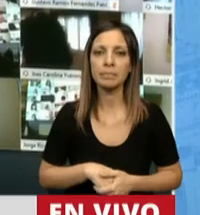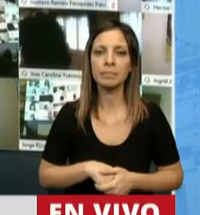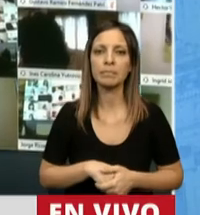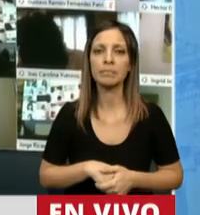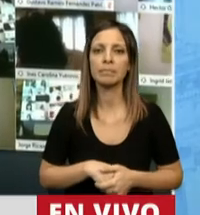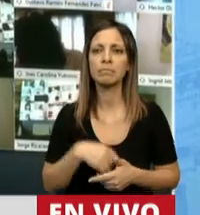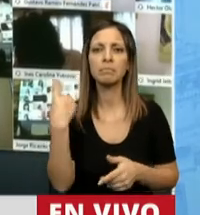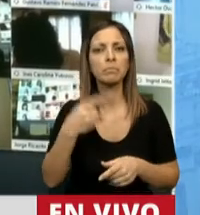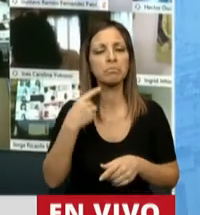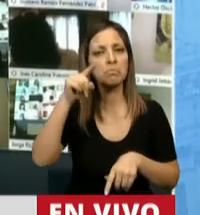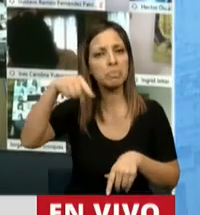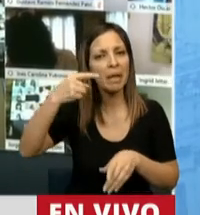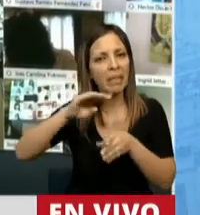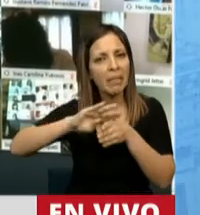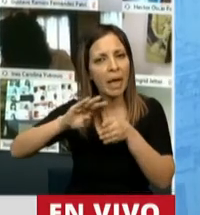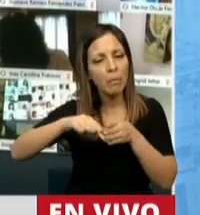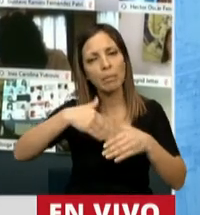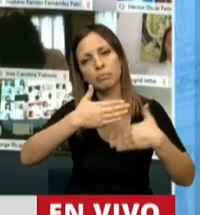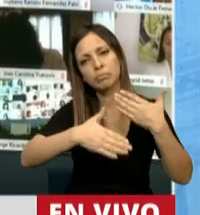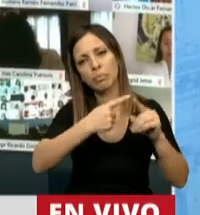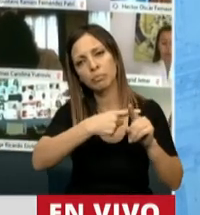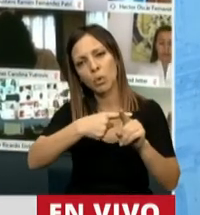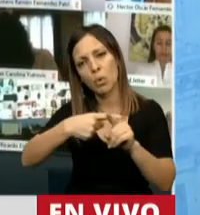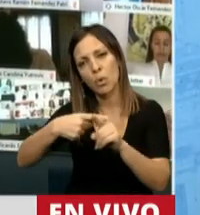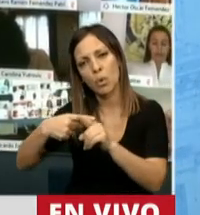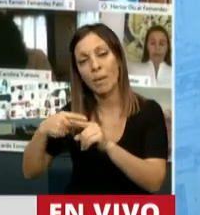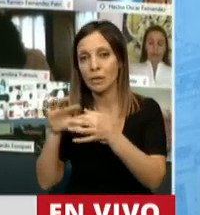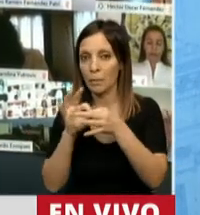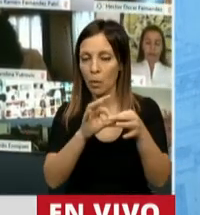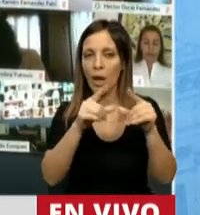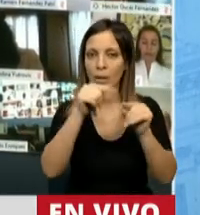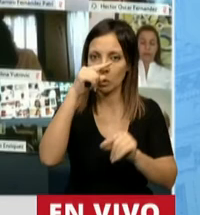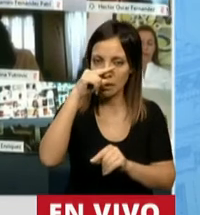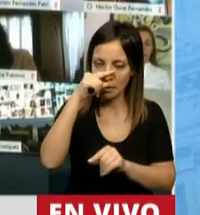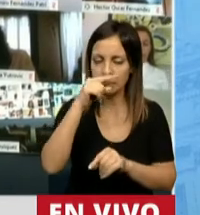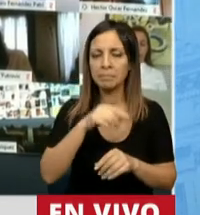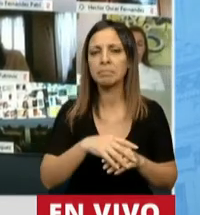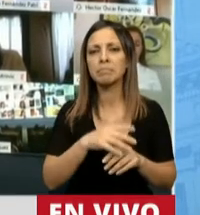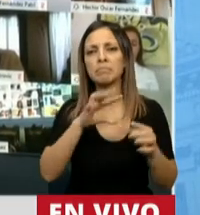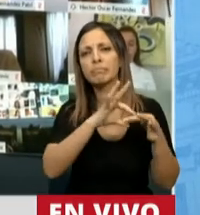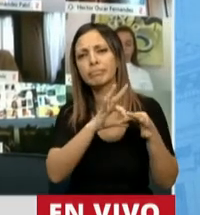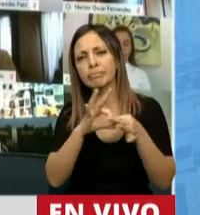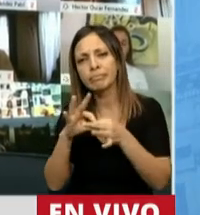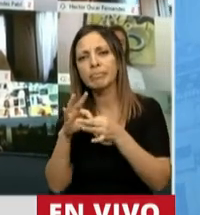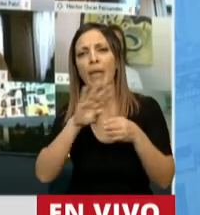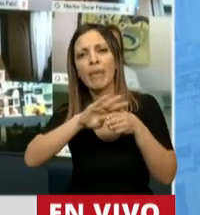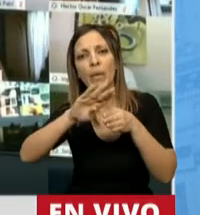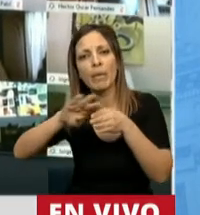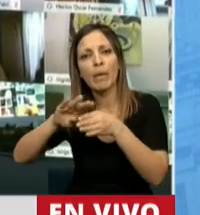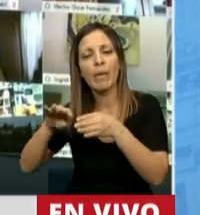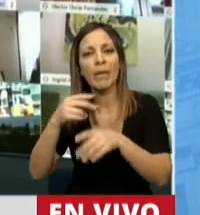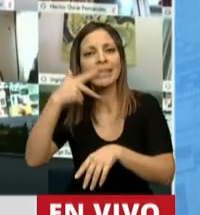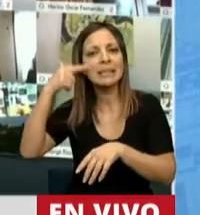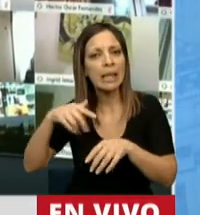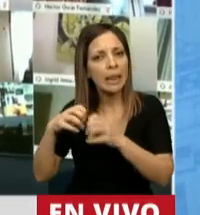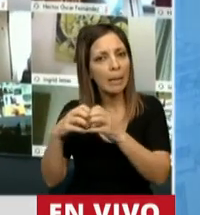Nos endeudamos en todo ese proceso, y eso tiene que ver con lo del artículo 7, sin que el Parlamento lo trate. Y acá lo